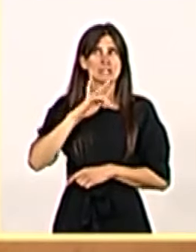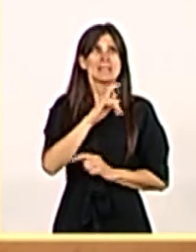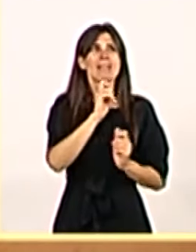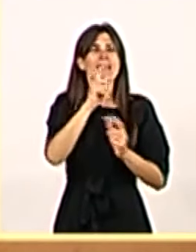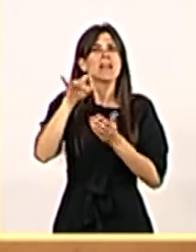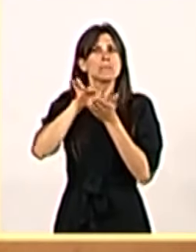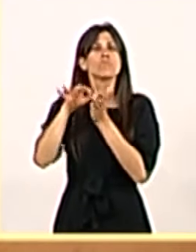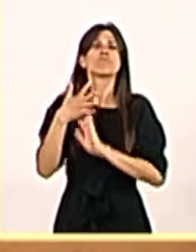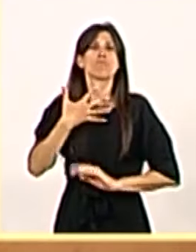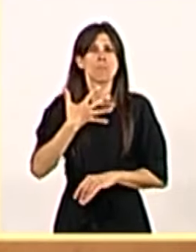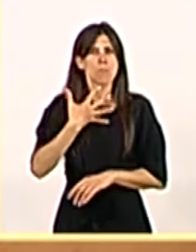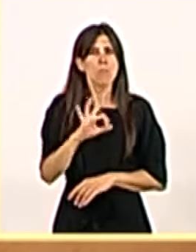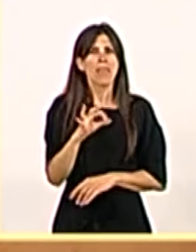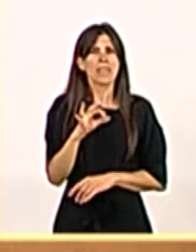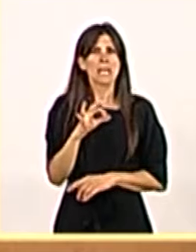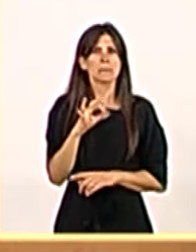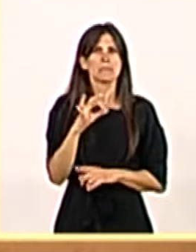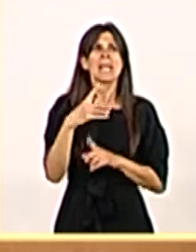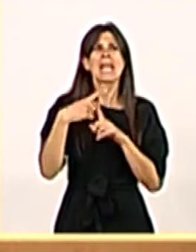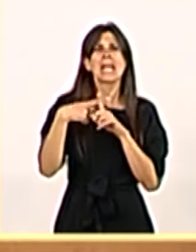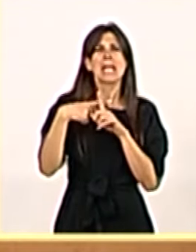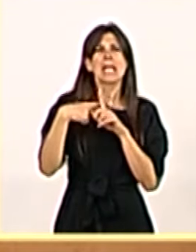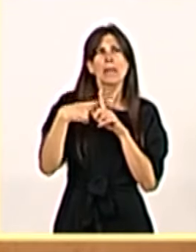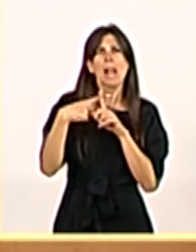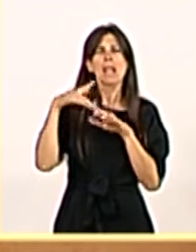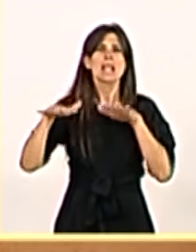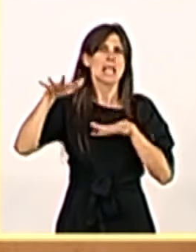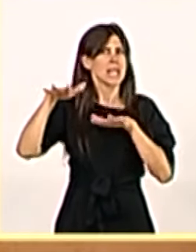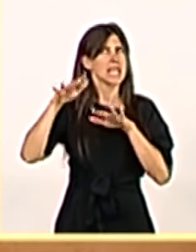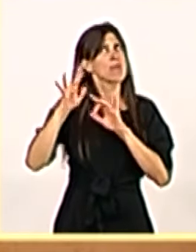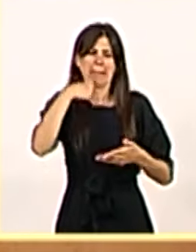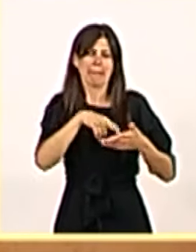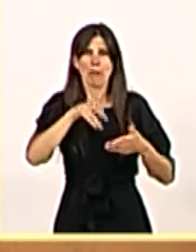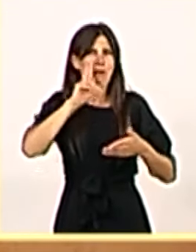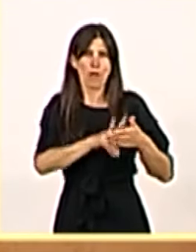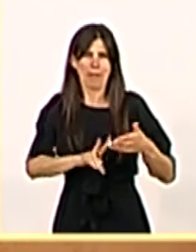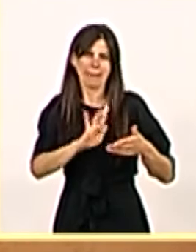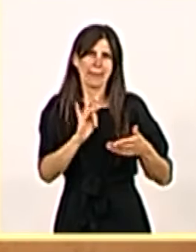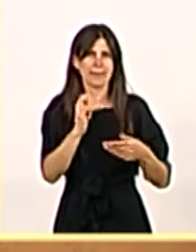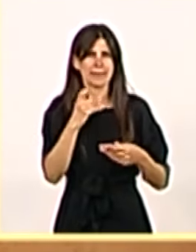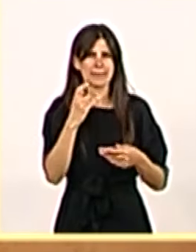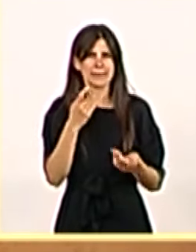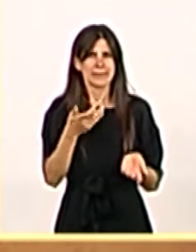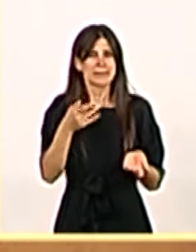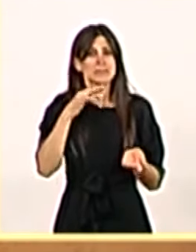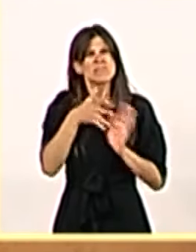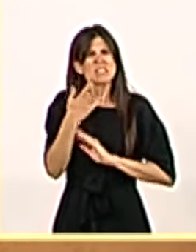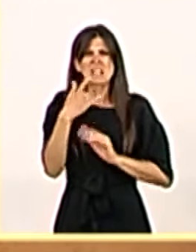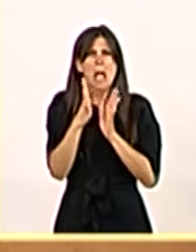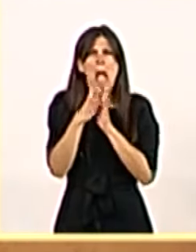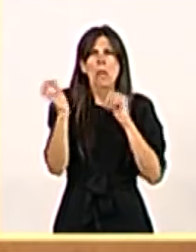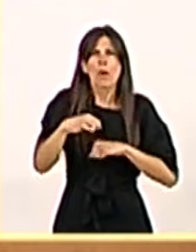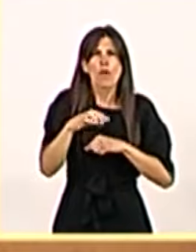siempre que lleven a cabo también un esfuerzo fiscal similar. Porque es un acuerdo solidario